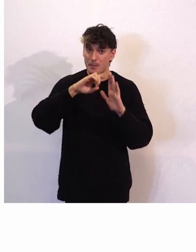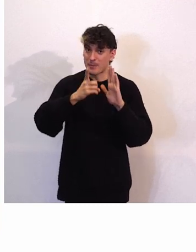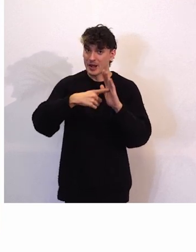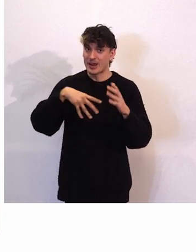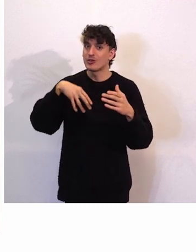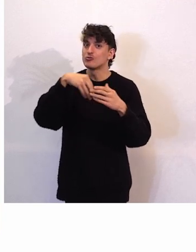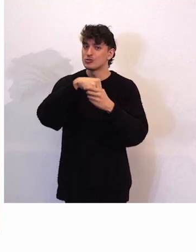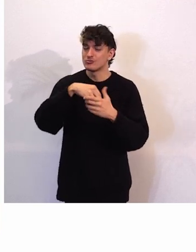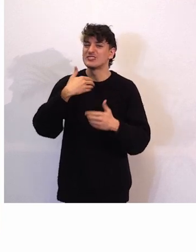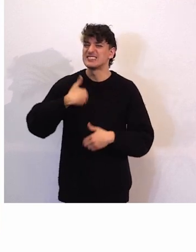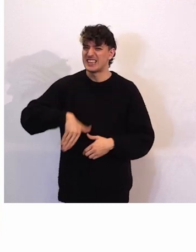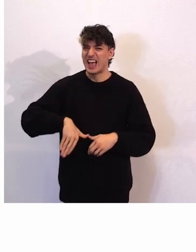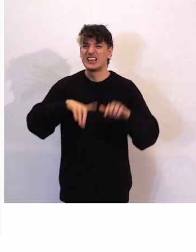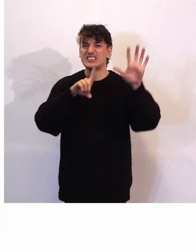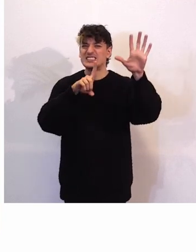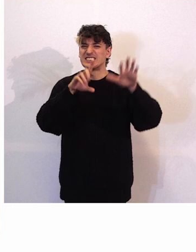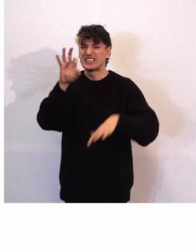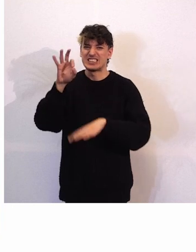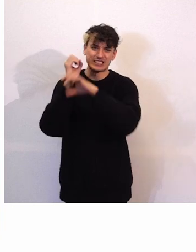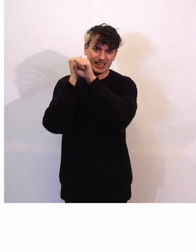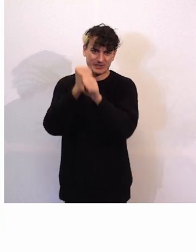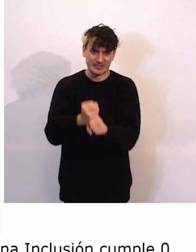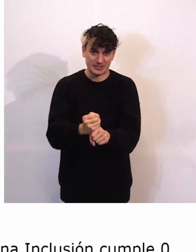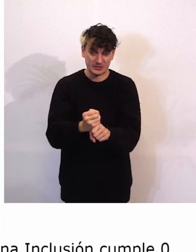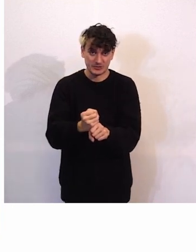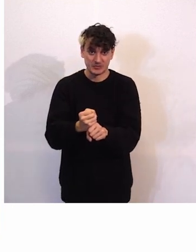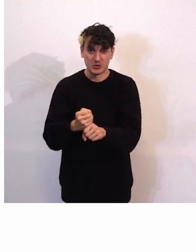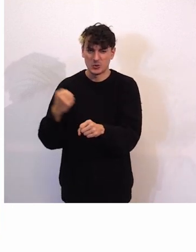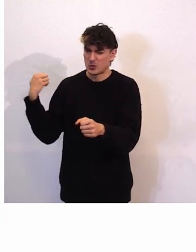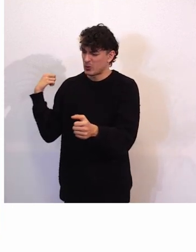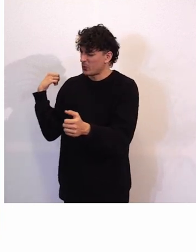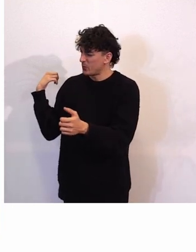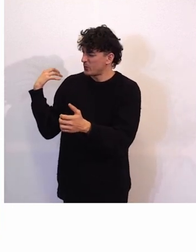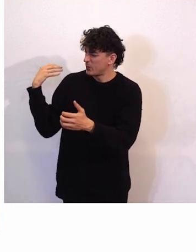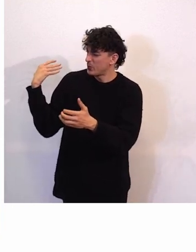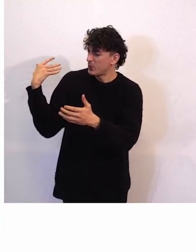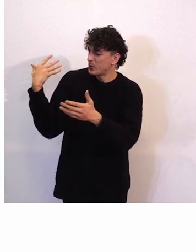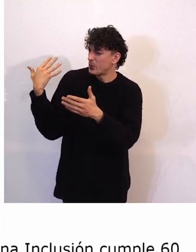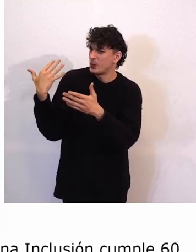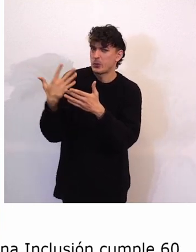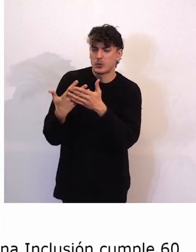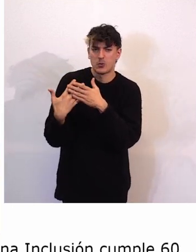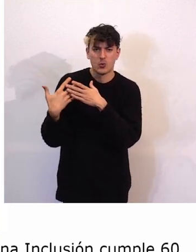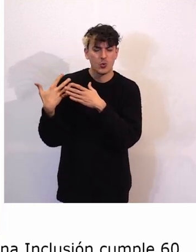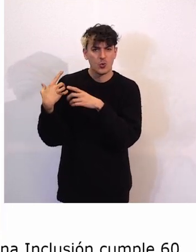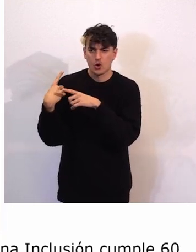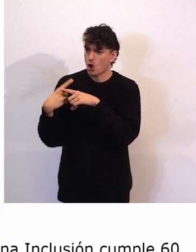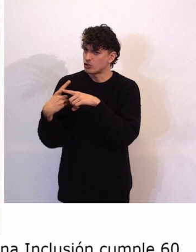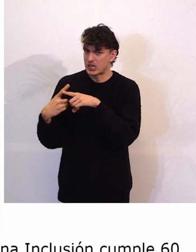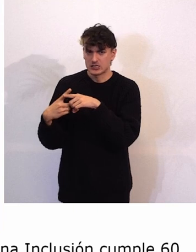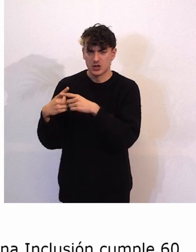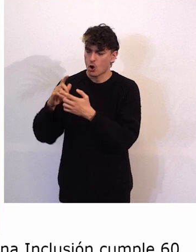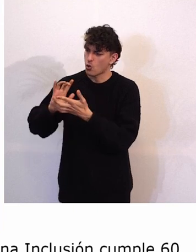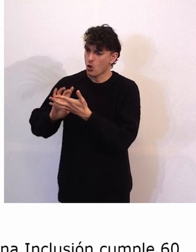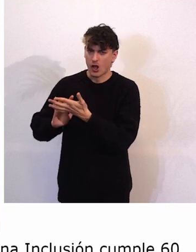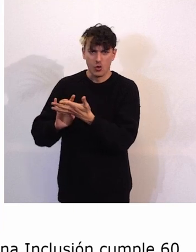60 años. Y en estos años han ocurrido muchas cosas. Muchas de ellas